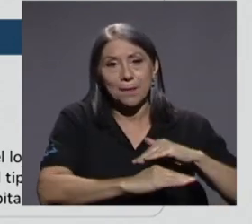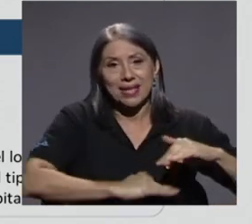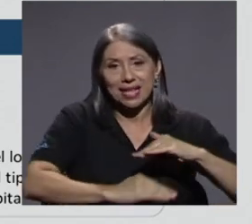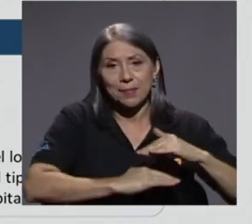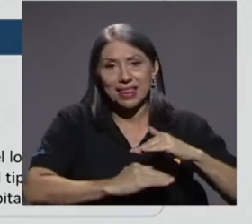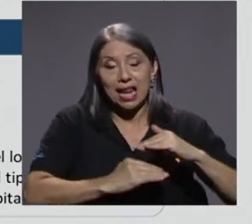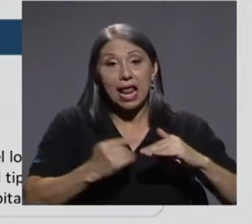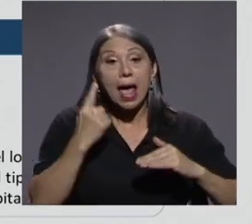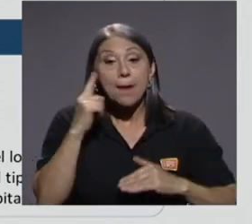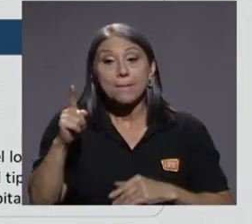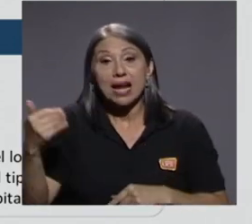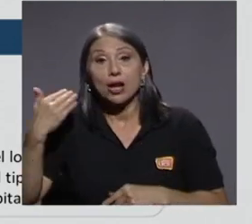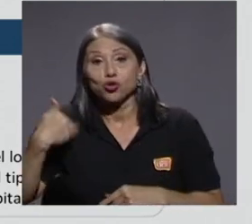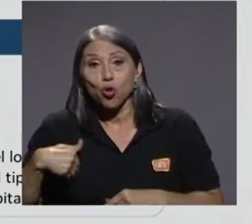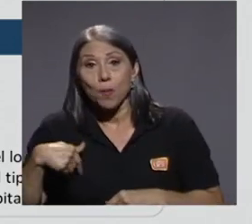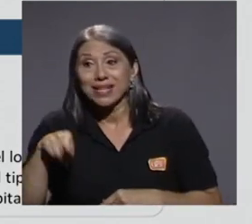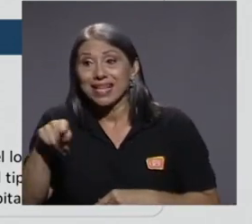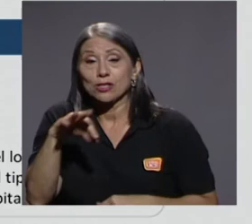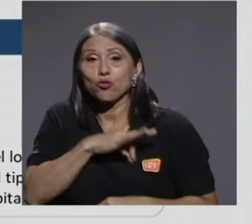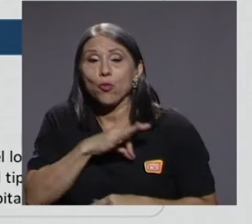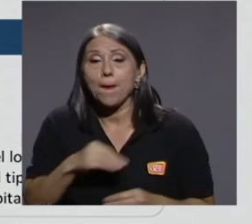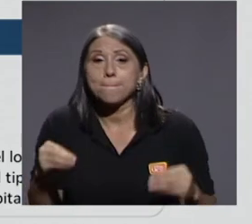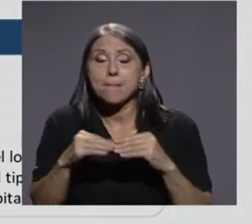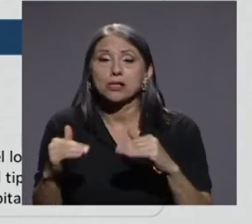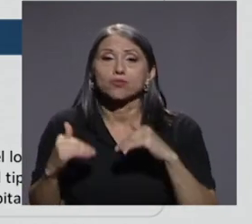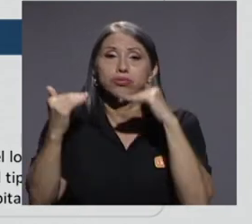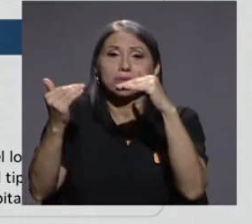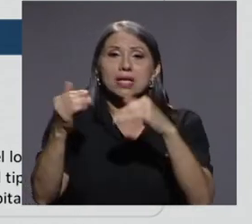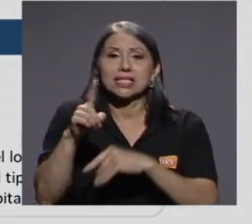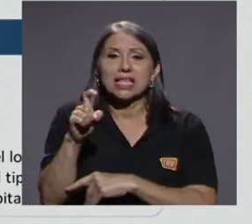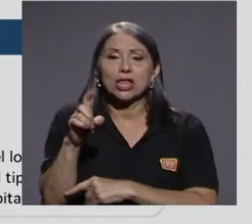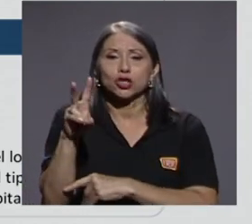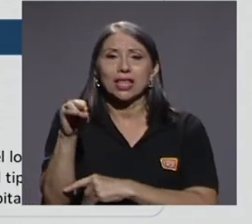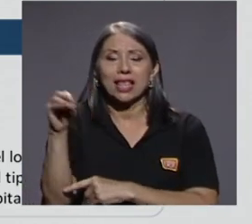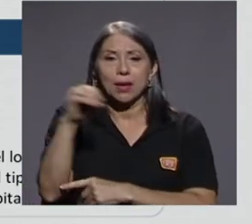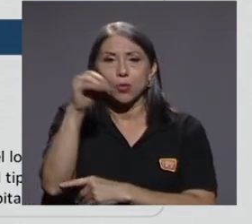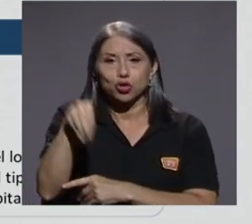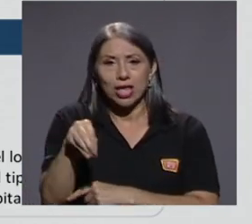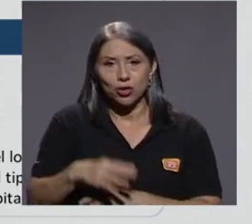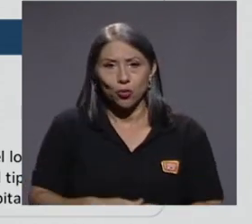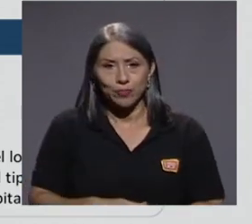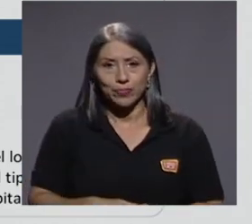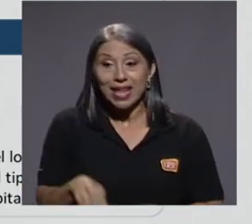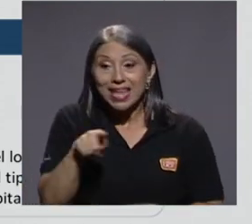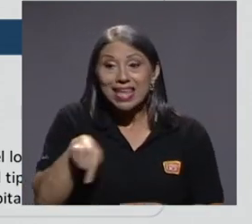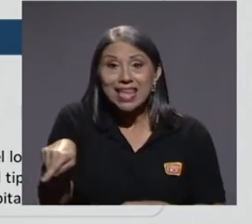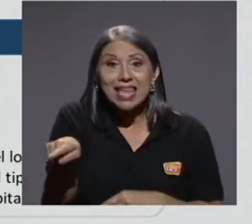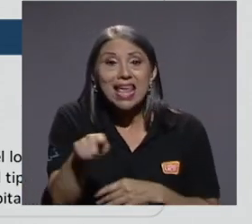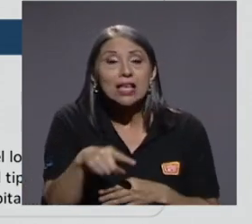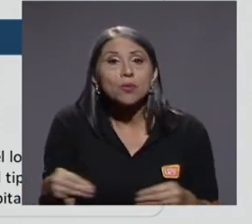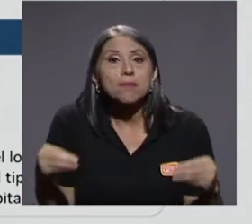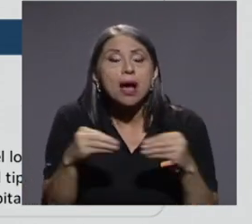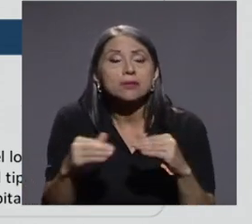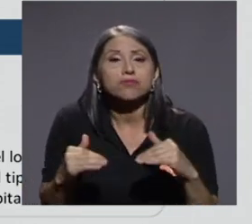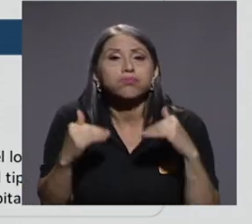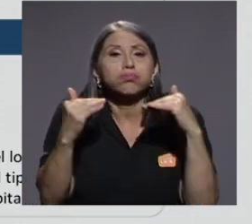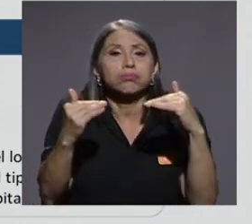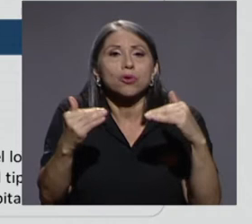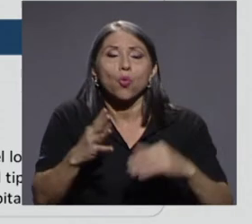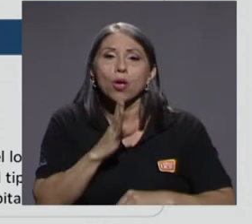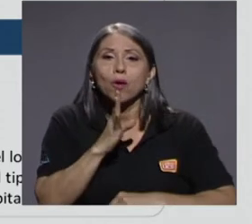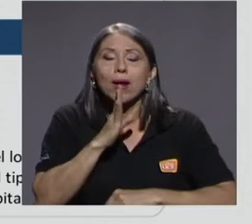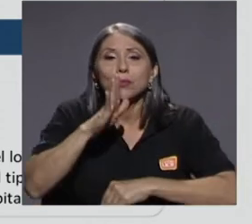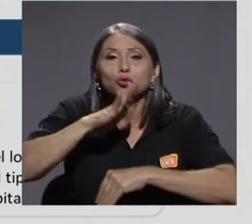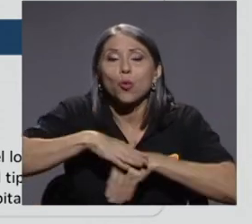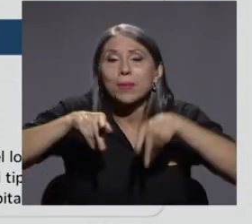rendimientos son todavía mayores y alcanzan el 170%. Y los rendimientos se incrementan aún más cuando hablamos de la población